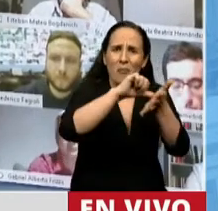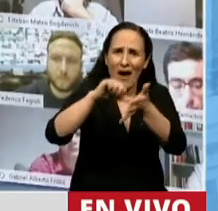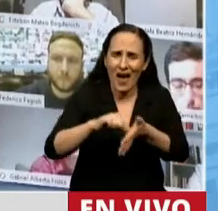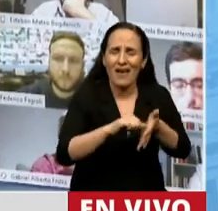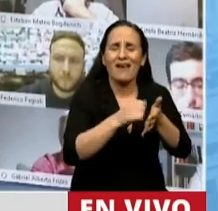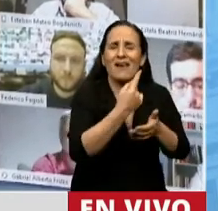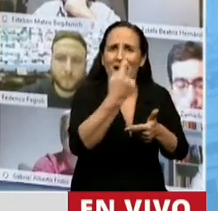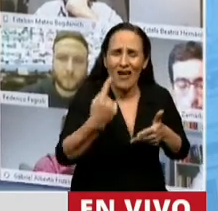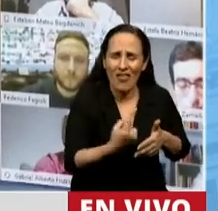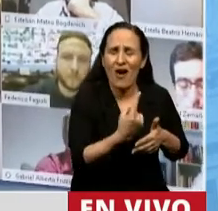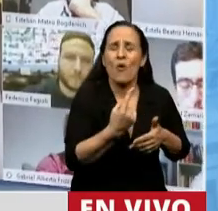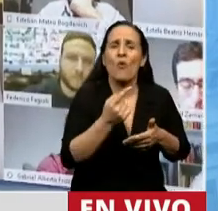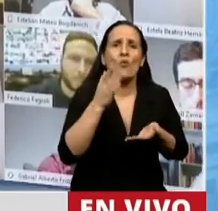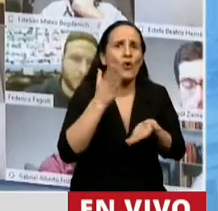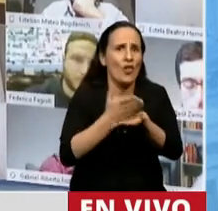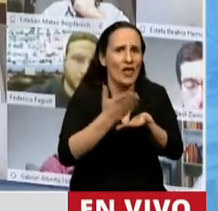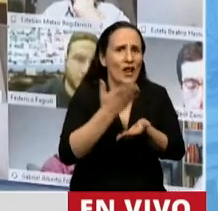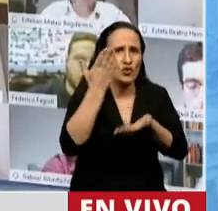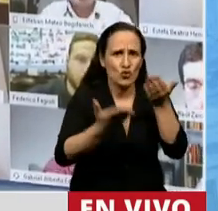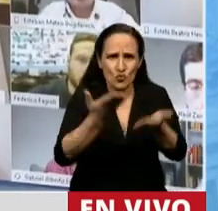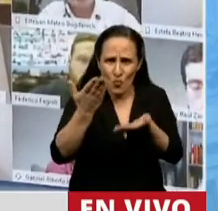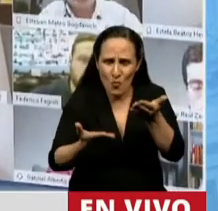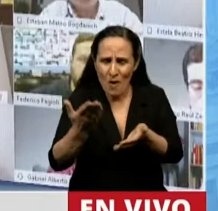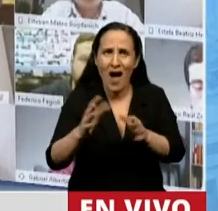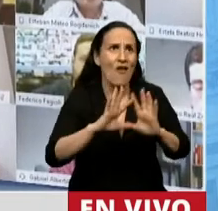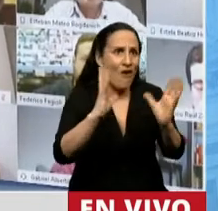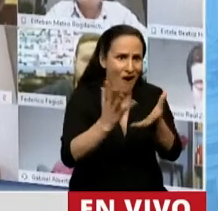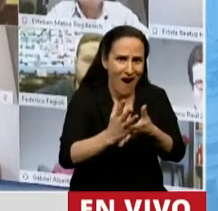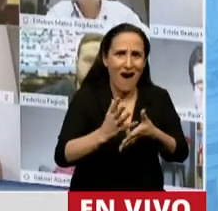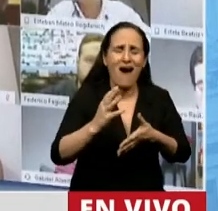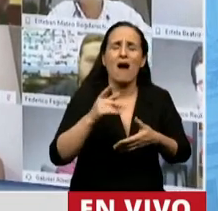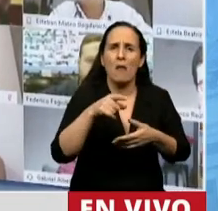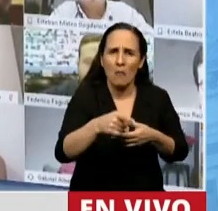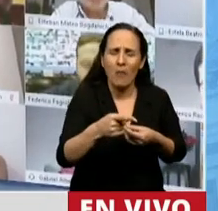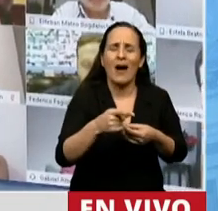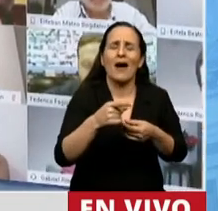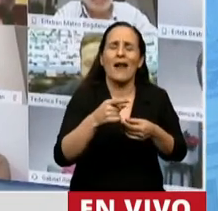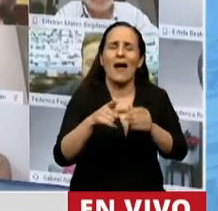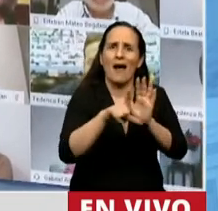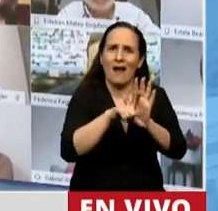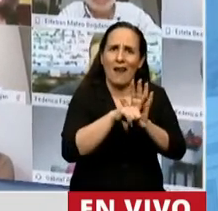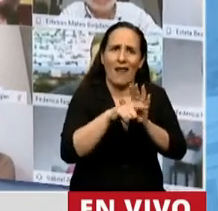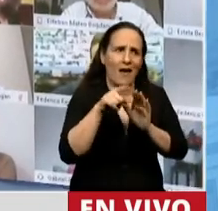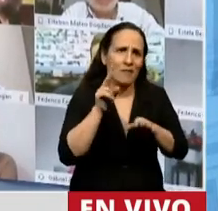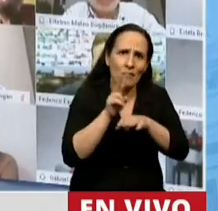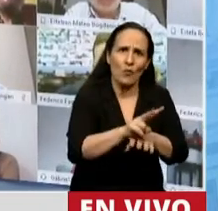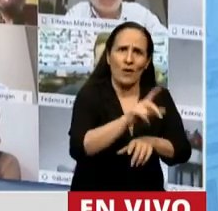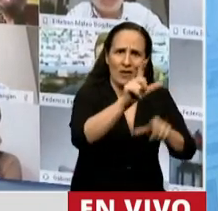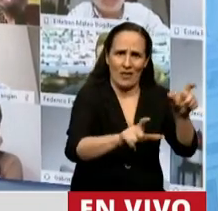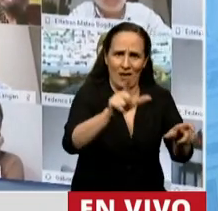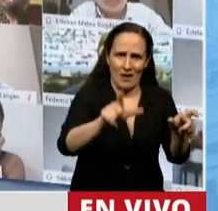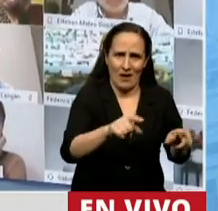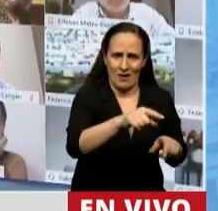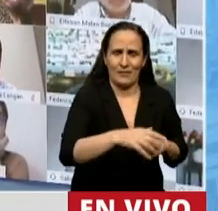derechos humanos incorporen normas específicas para que los protejamos y para que los podamos defender.